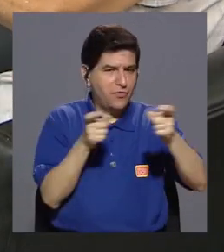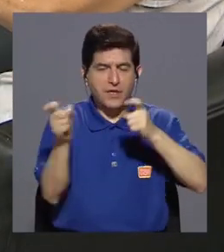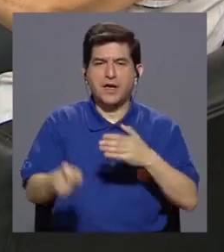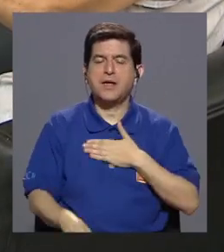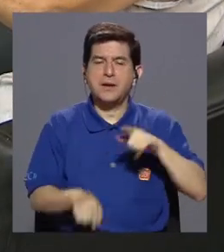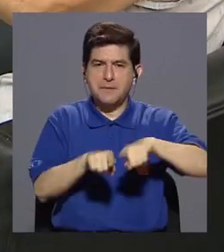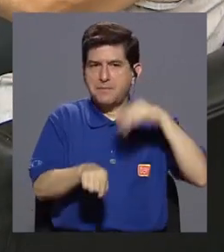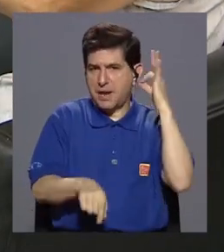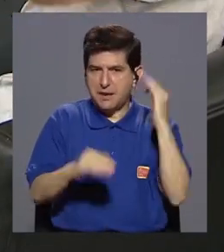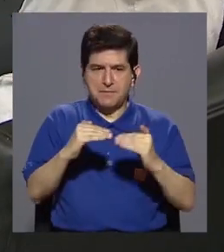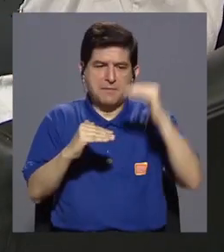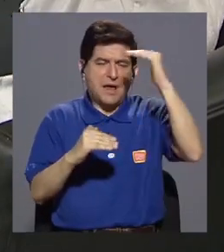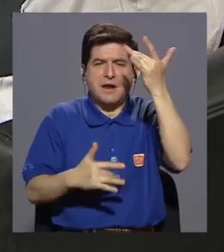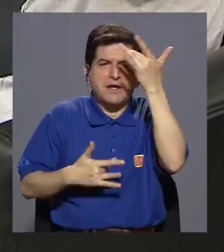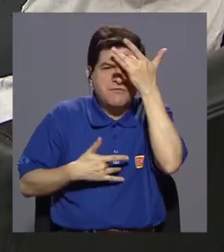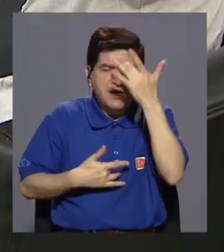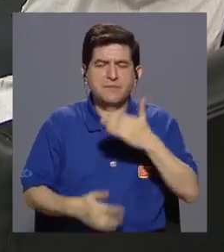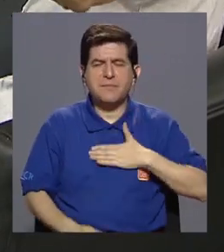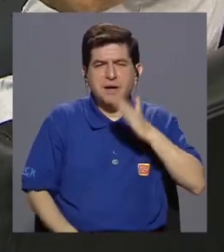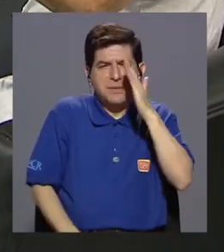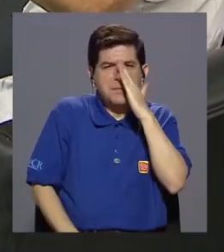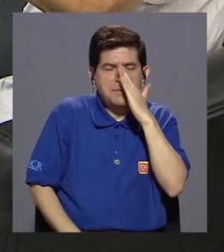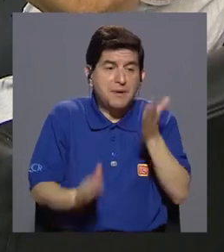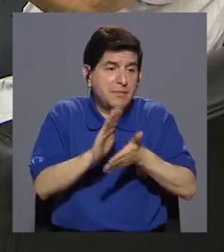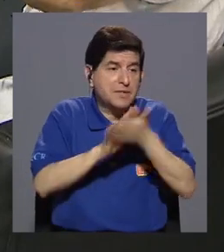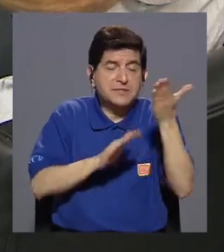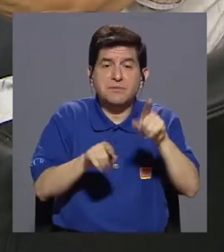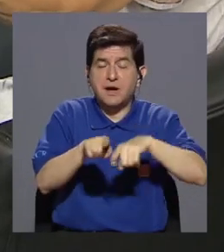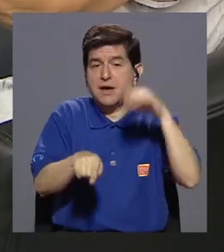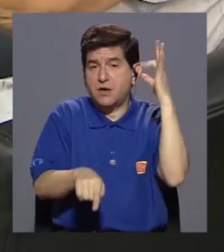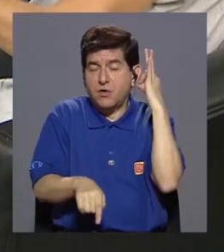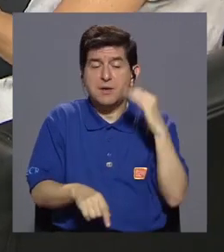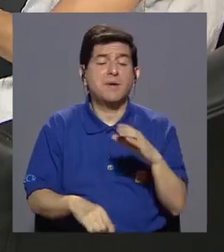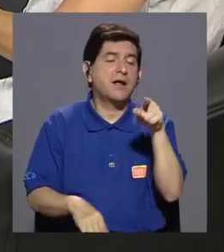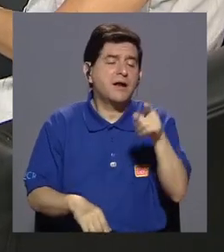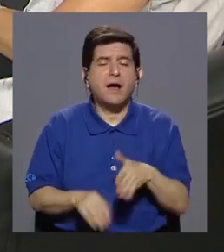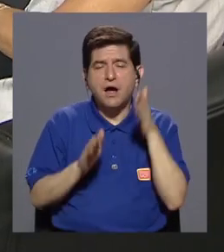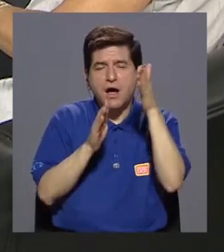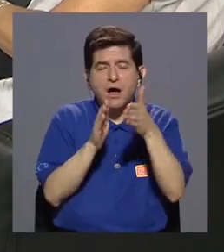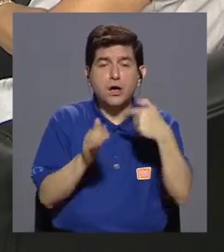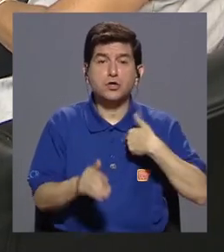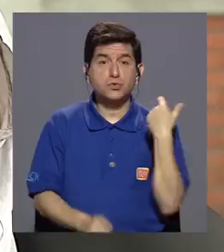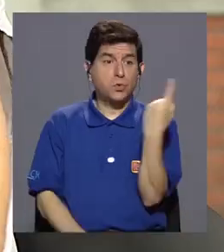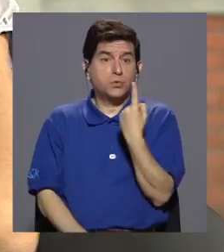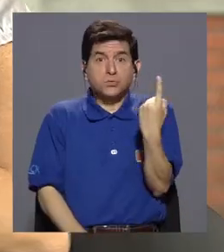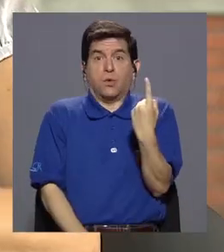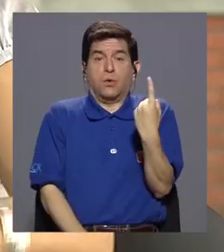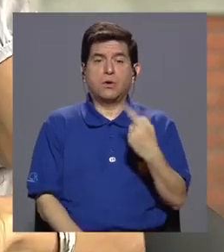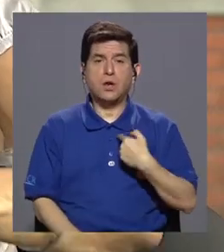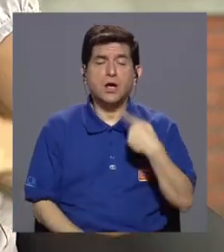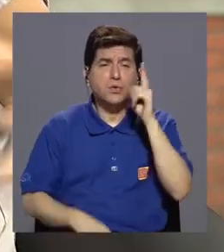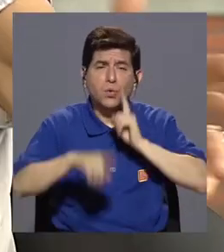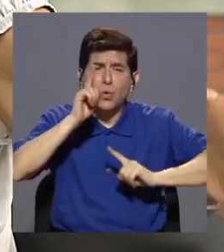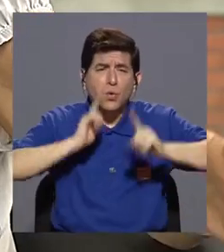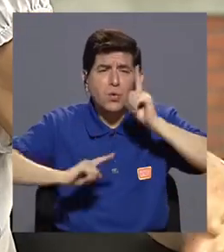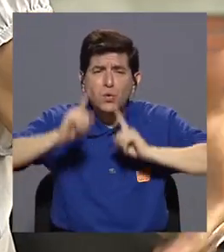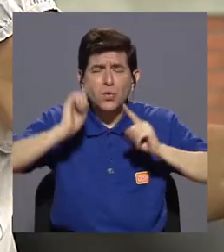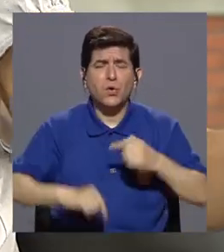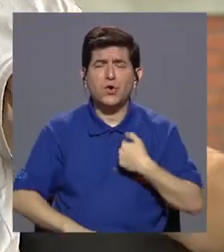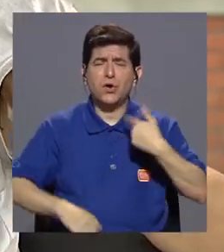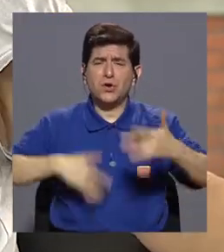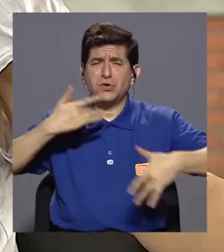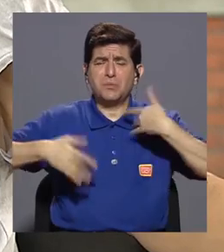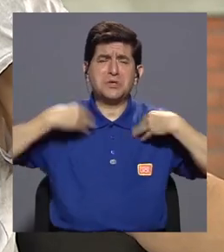Mi hermanita mayor se enferma, mi mamá se tiene que ir con mi hermanita mayor a cuidarla, me deja a mí sola, yo lloro, me siento abandonada.